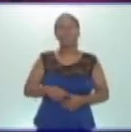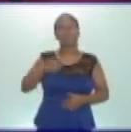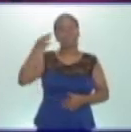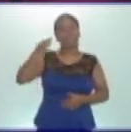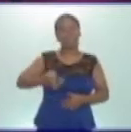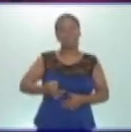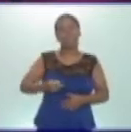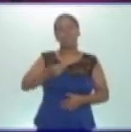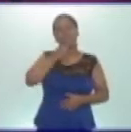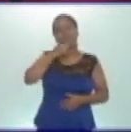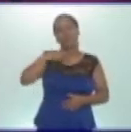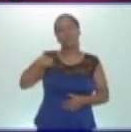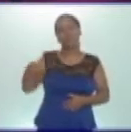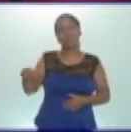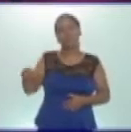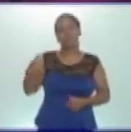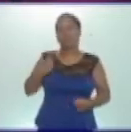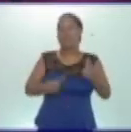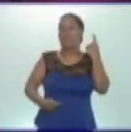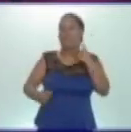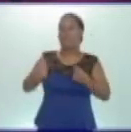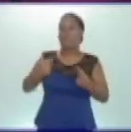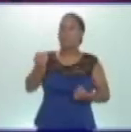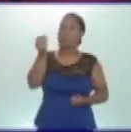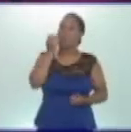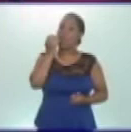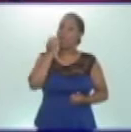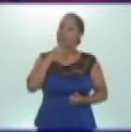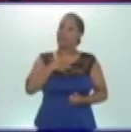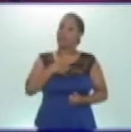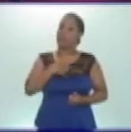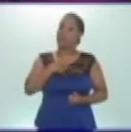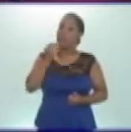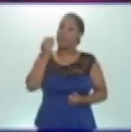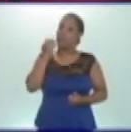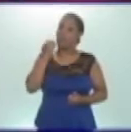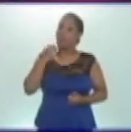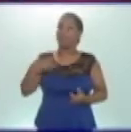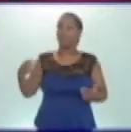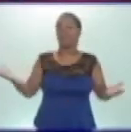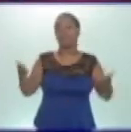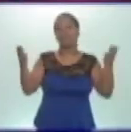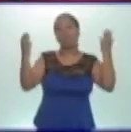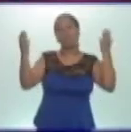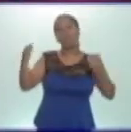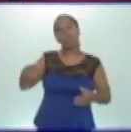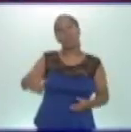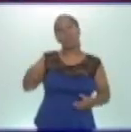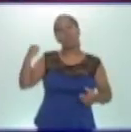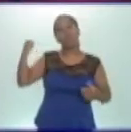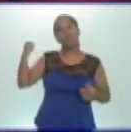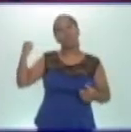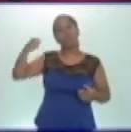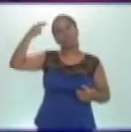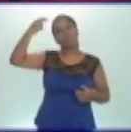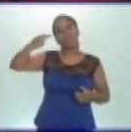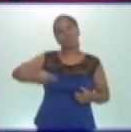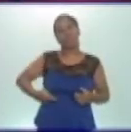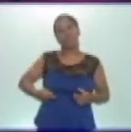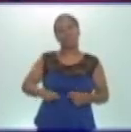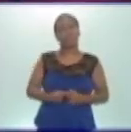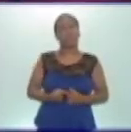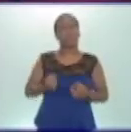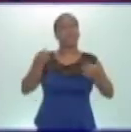llevar a su libreta algunos de los alimentos que debemos ingerir para crecer sanos y fuertes. Pero seguro que se están